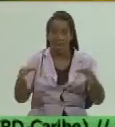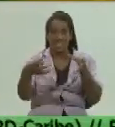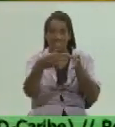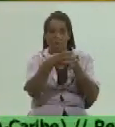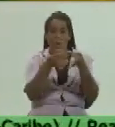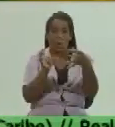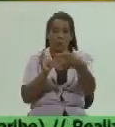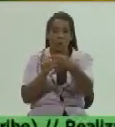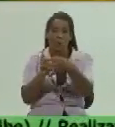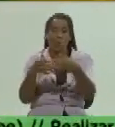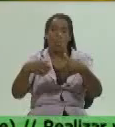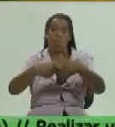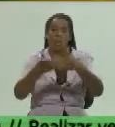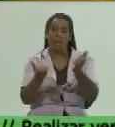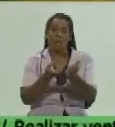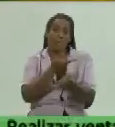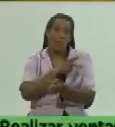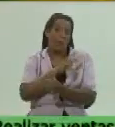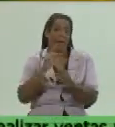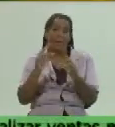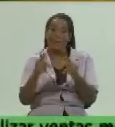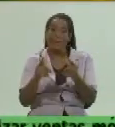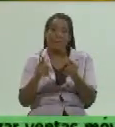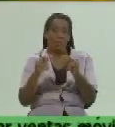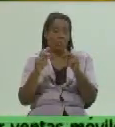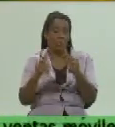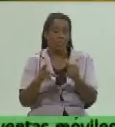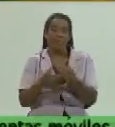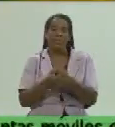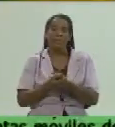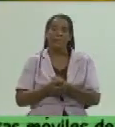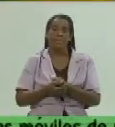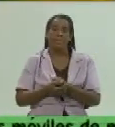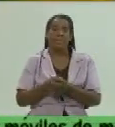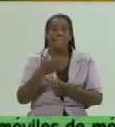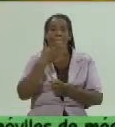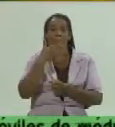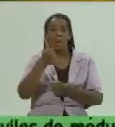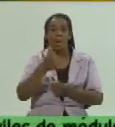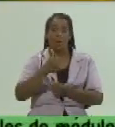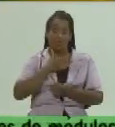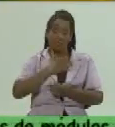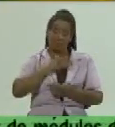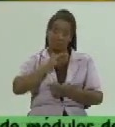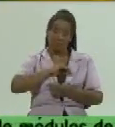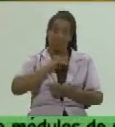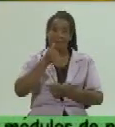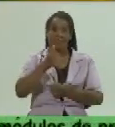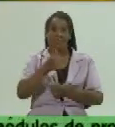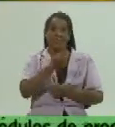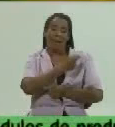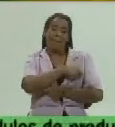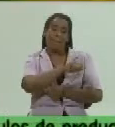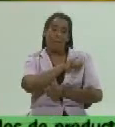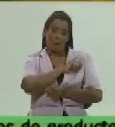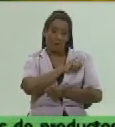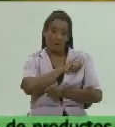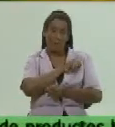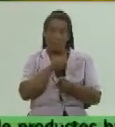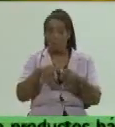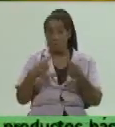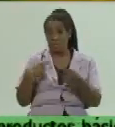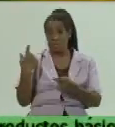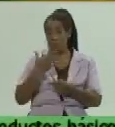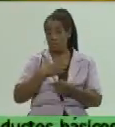popular y todo eso repito va a contribuir a un mayor bienestar de la población que por eso es que todos yo creo que trabajamos y en